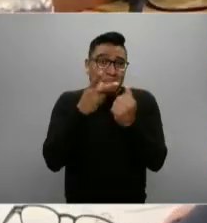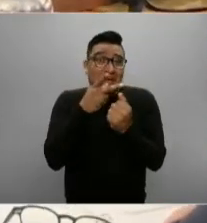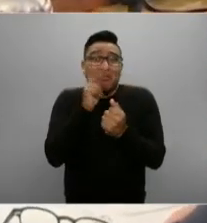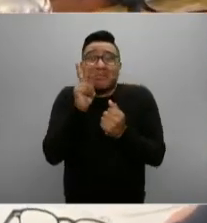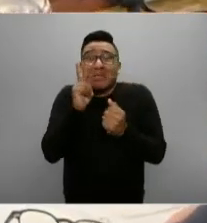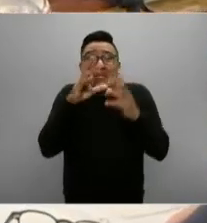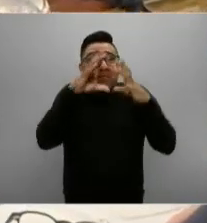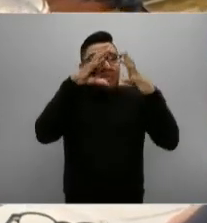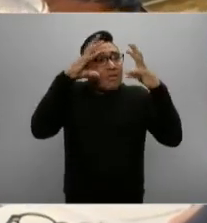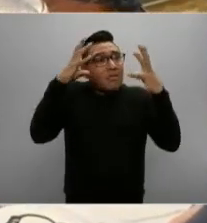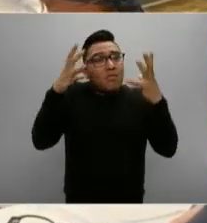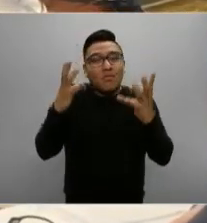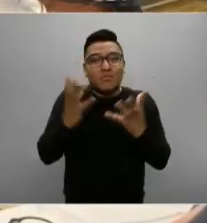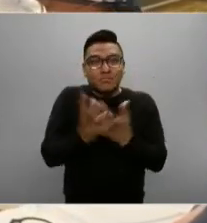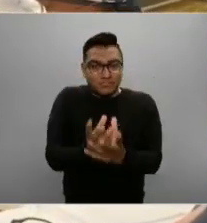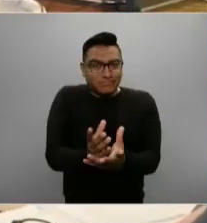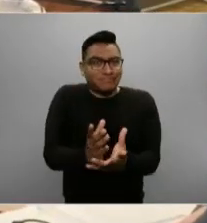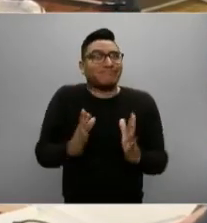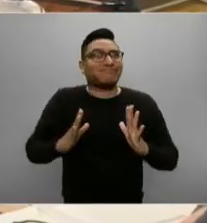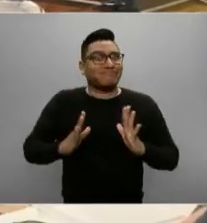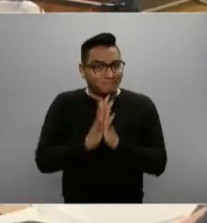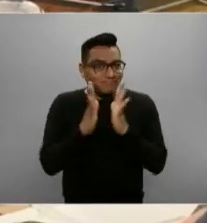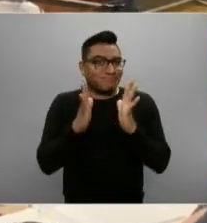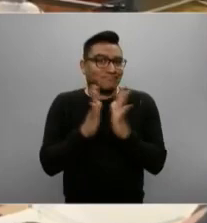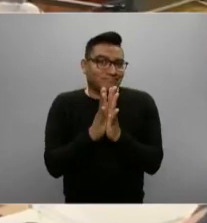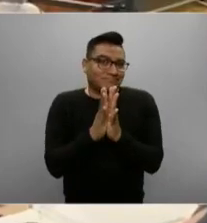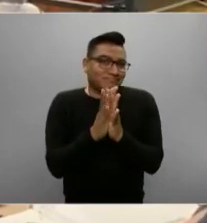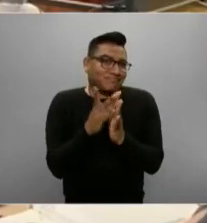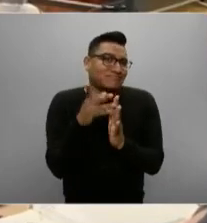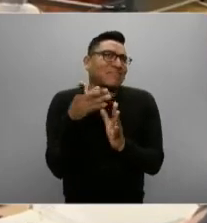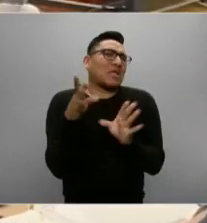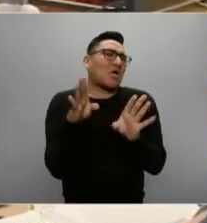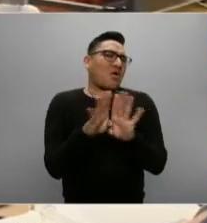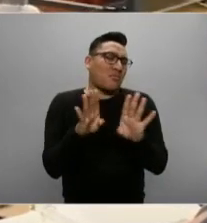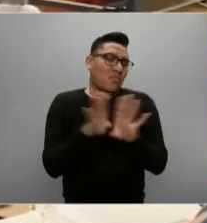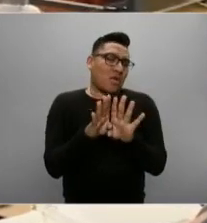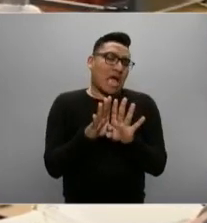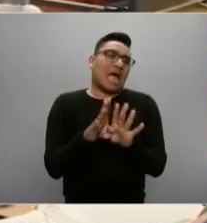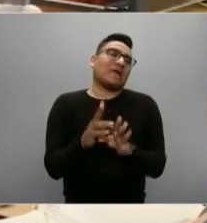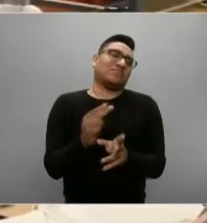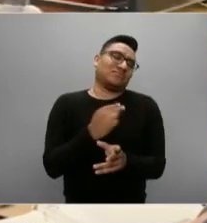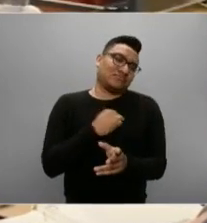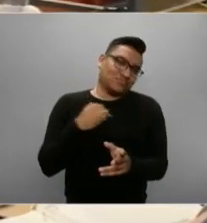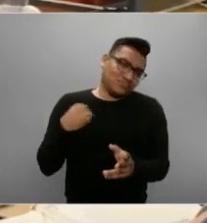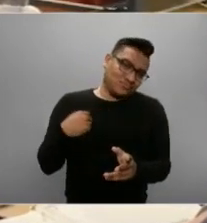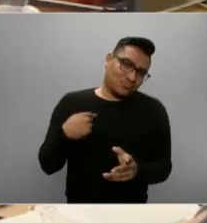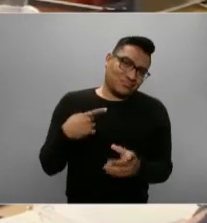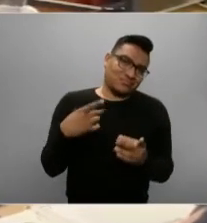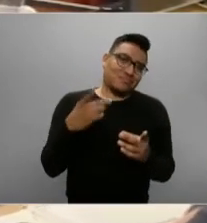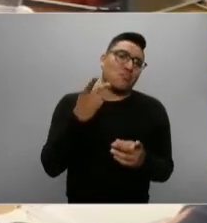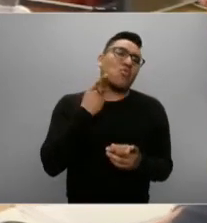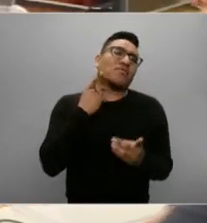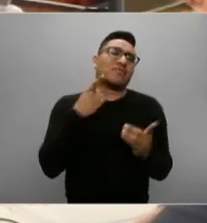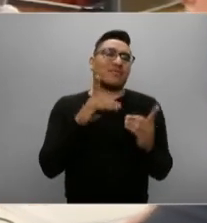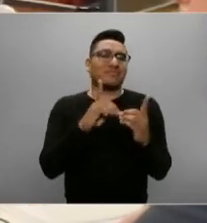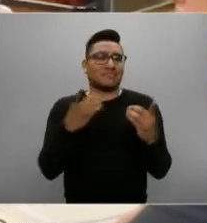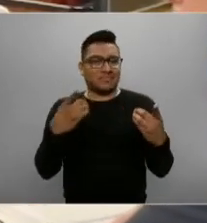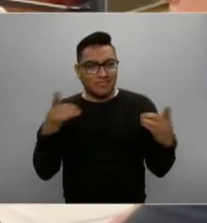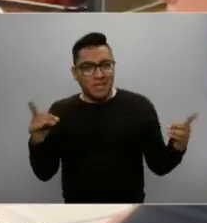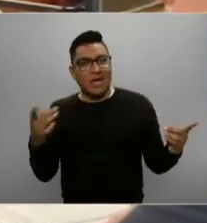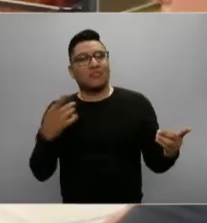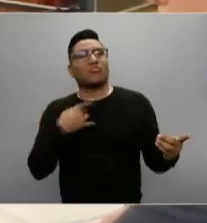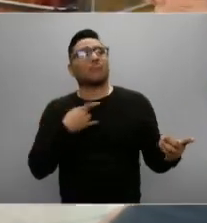regiones del mundo. Ahora, ¿cómo se logró? Bueno, pues haciendo política, haciendo buena diplomacia,